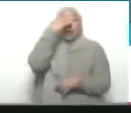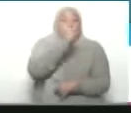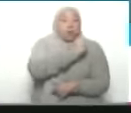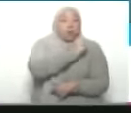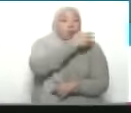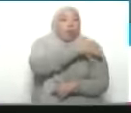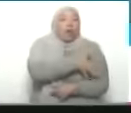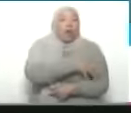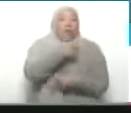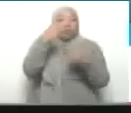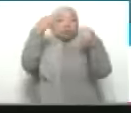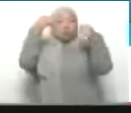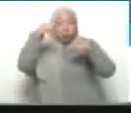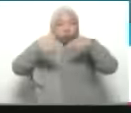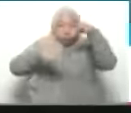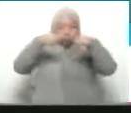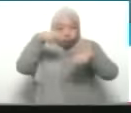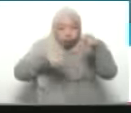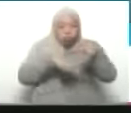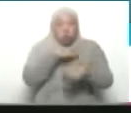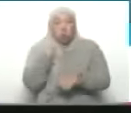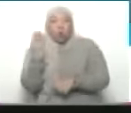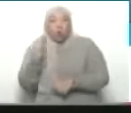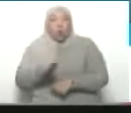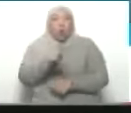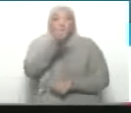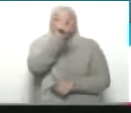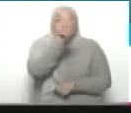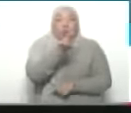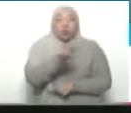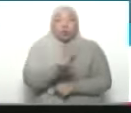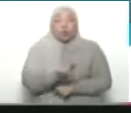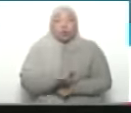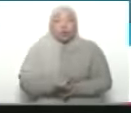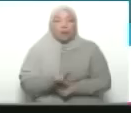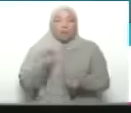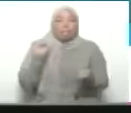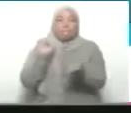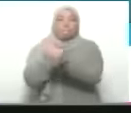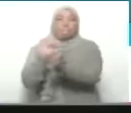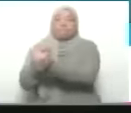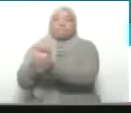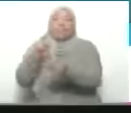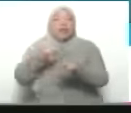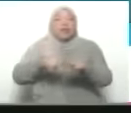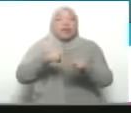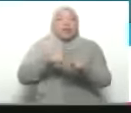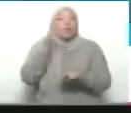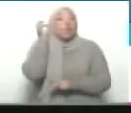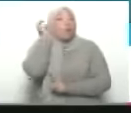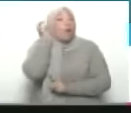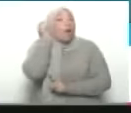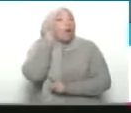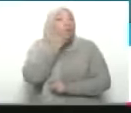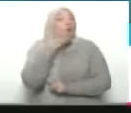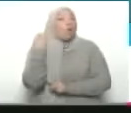indiscriminada. Asesinados diariamente. Apresados niños, niñas, mujeres.